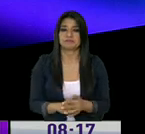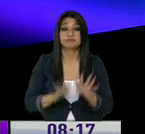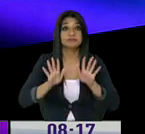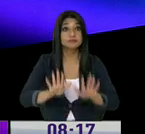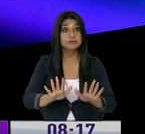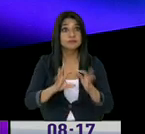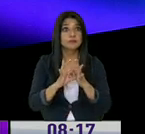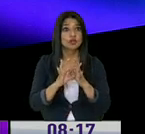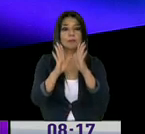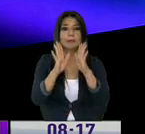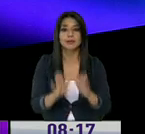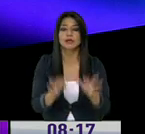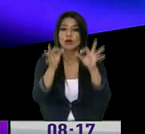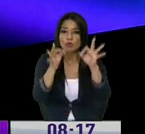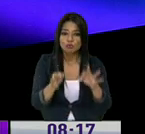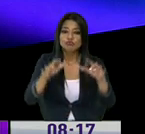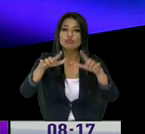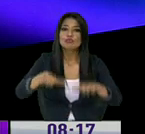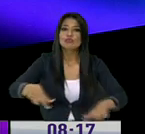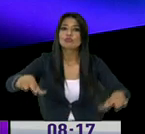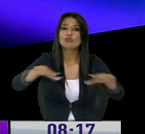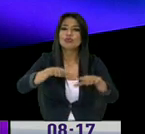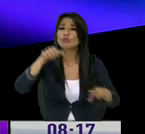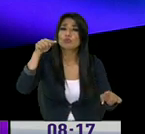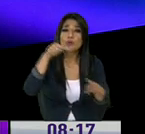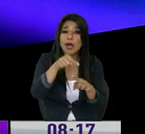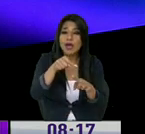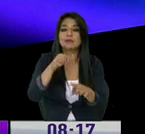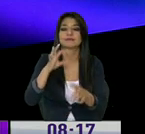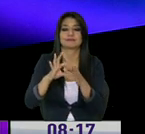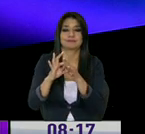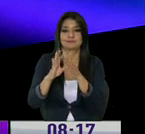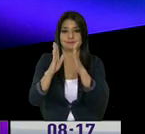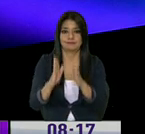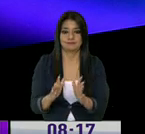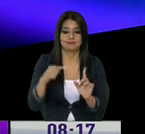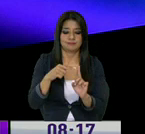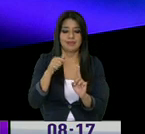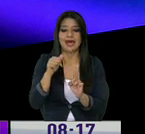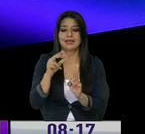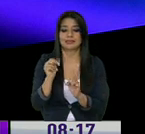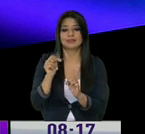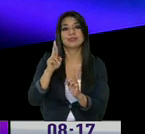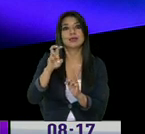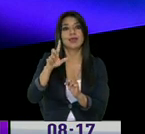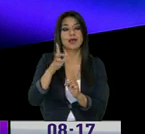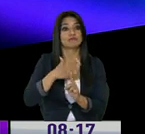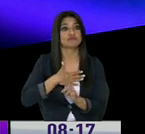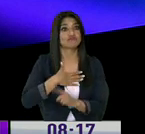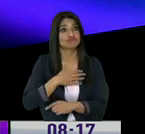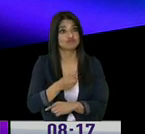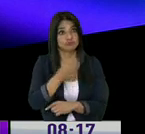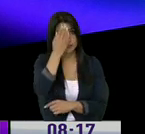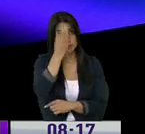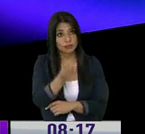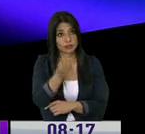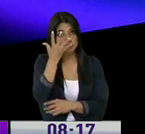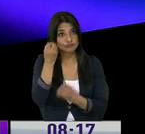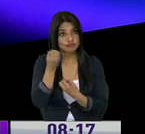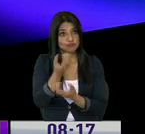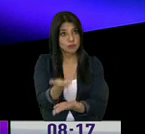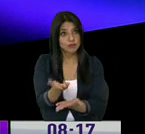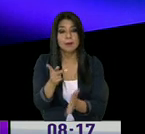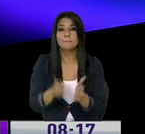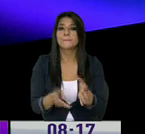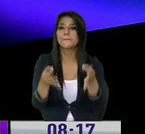En el sitio preciso de los acontecimientos, Andrea Orbea. Allá está, por favor, Andrea, buenos días. Coméntanos un poquito lo que